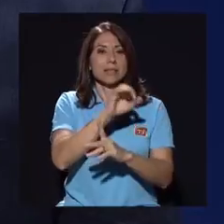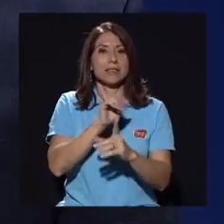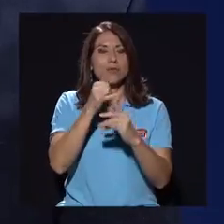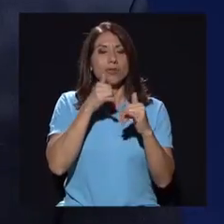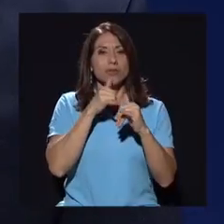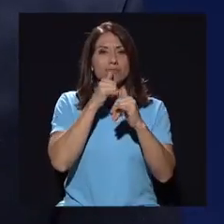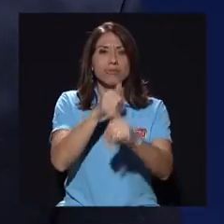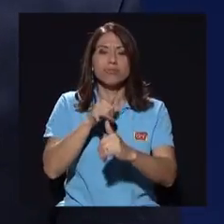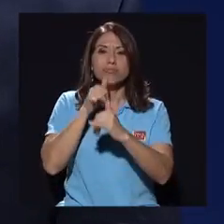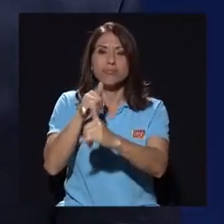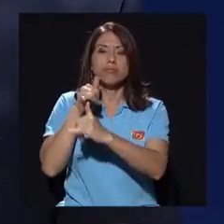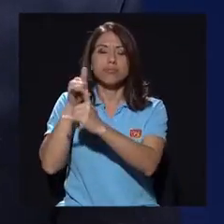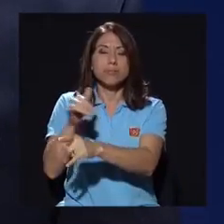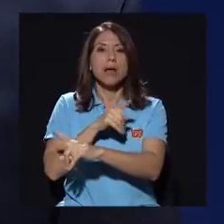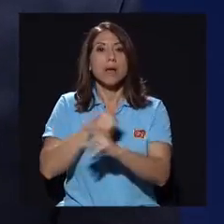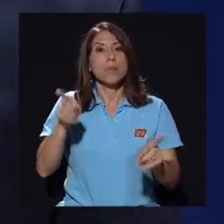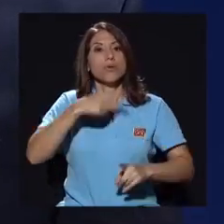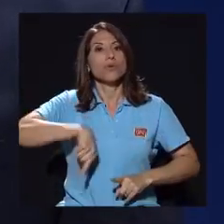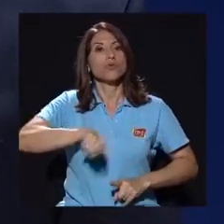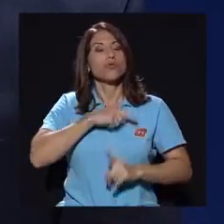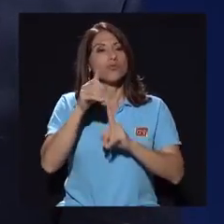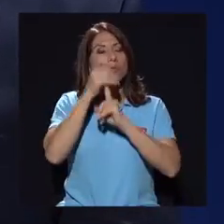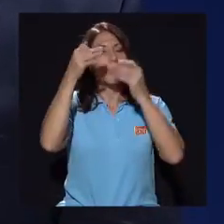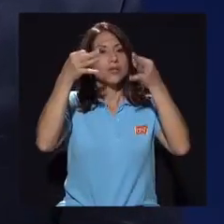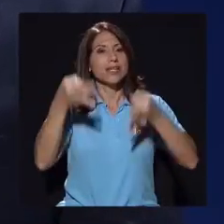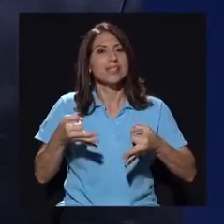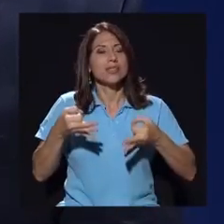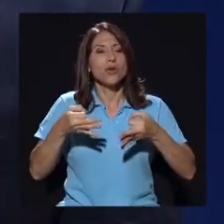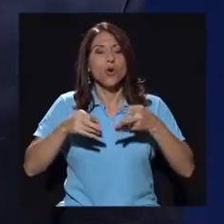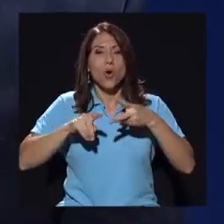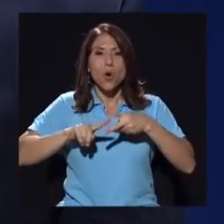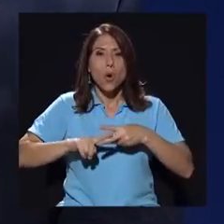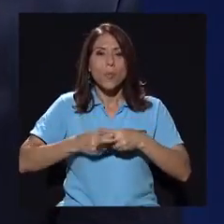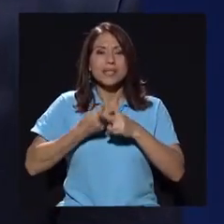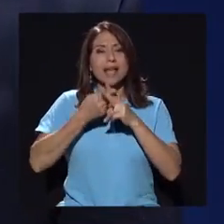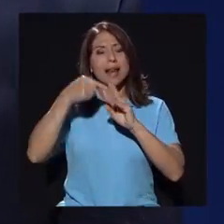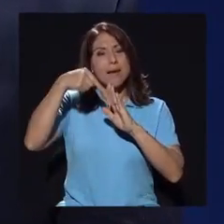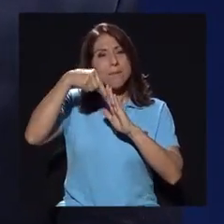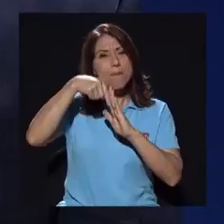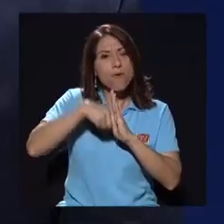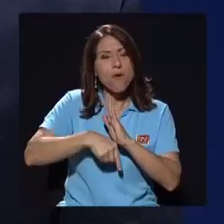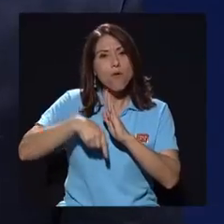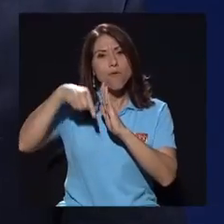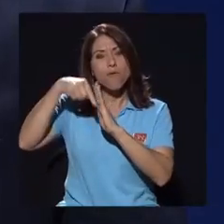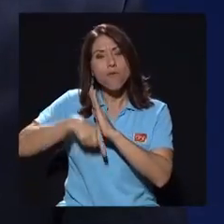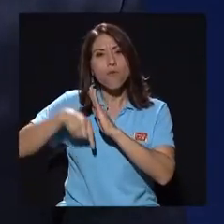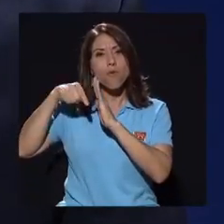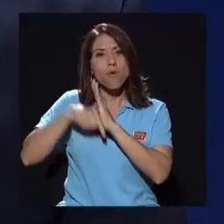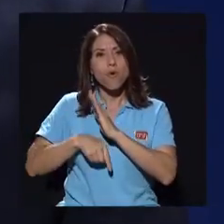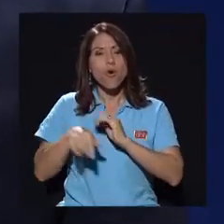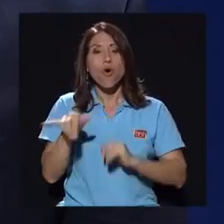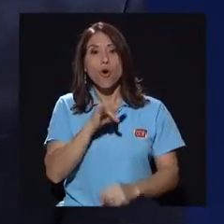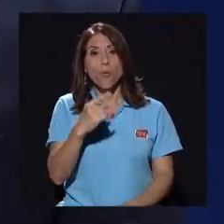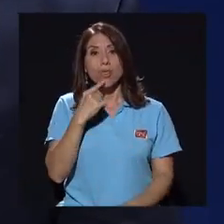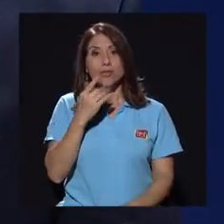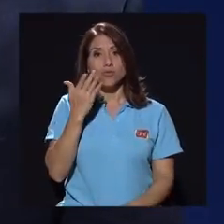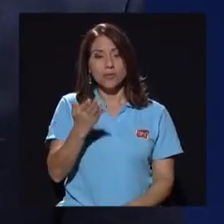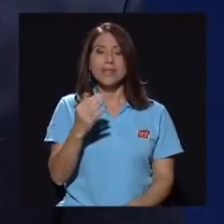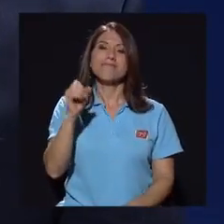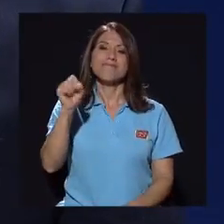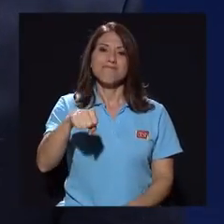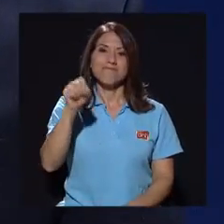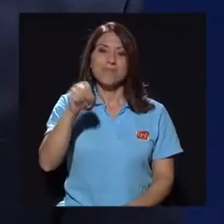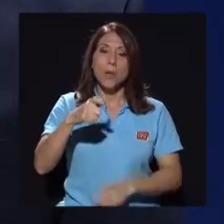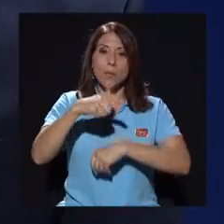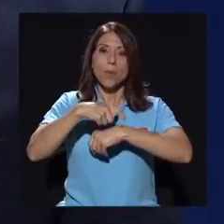tomamos la decisión en vista algunos insumos que había a comenzar a profundizar. Y efectivamente, como usted dice don Marlon,